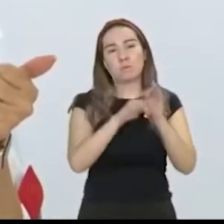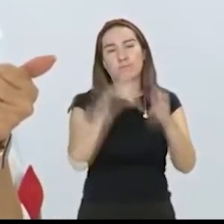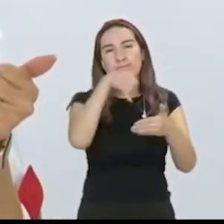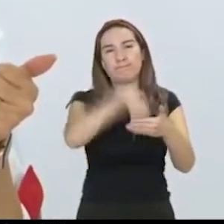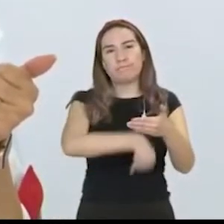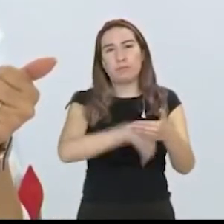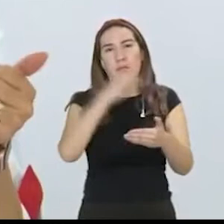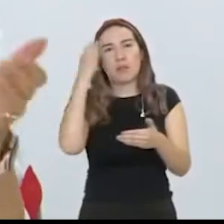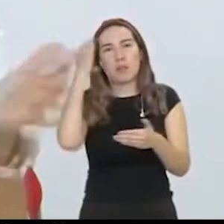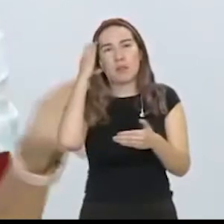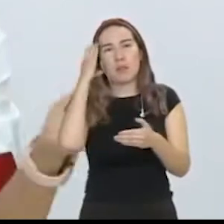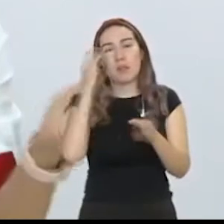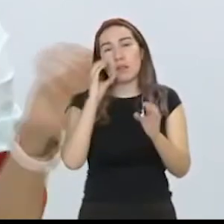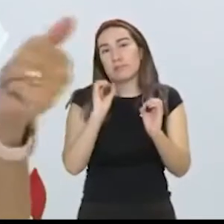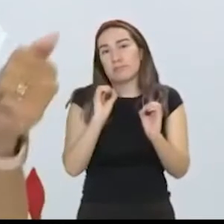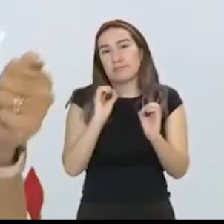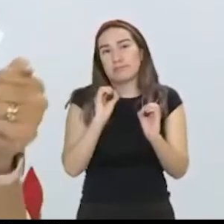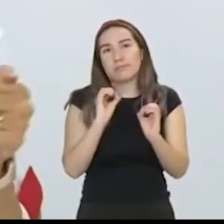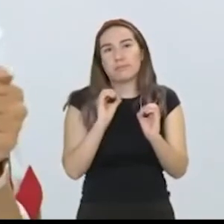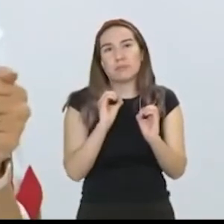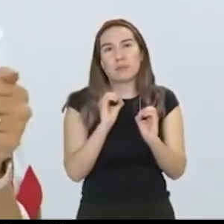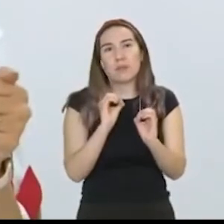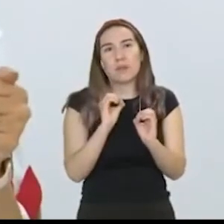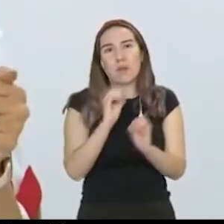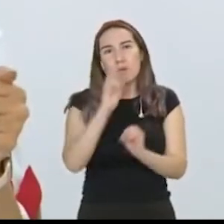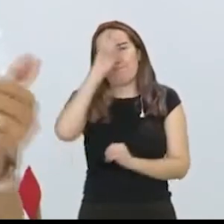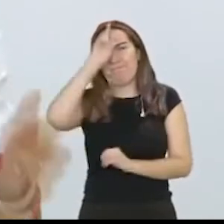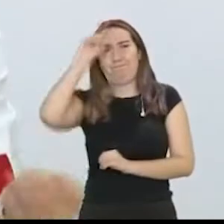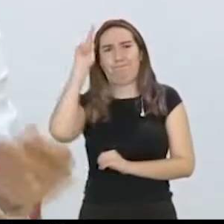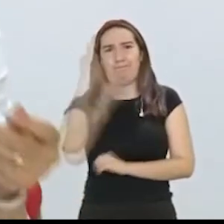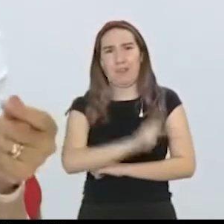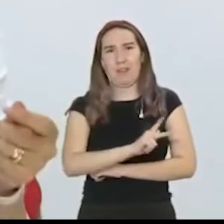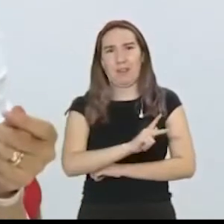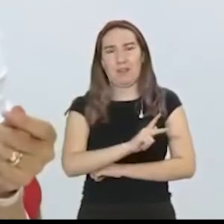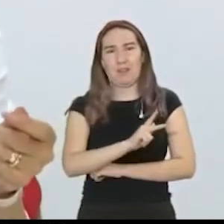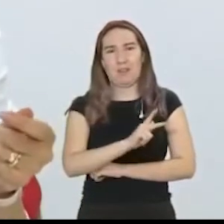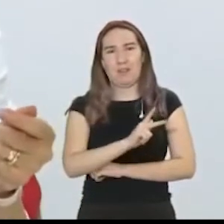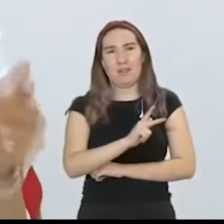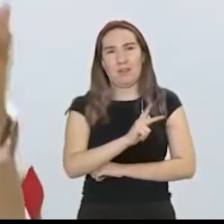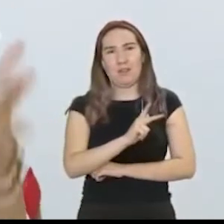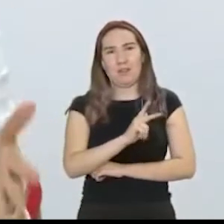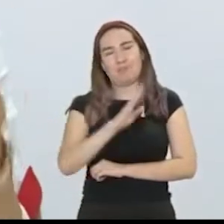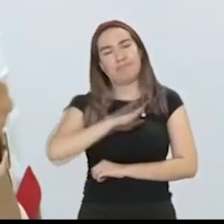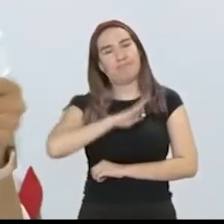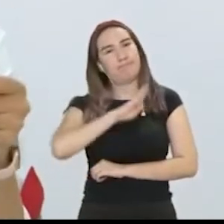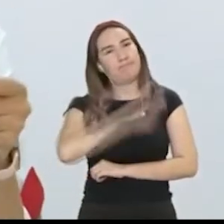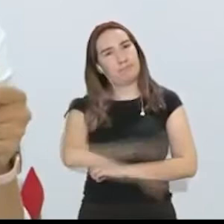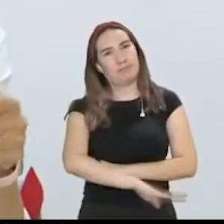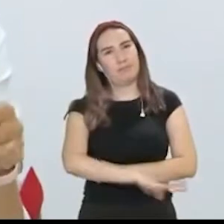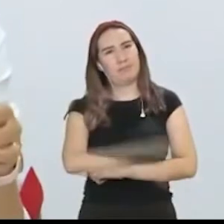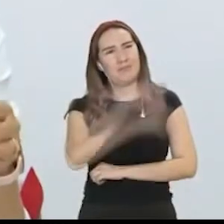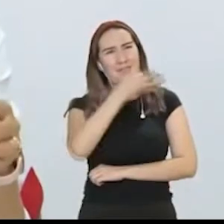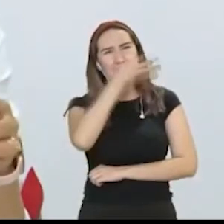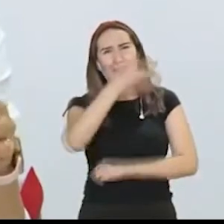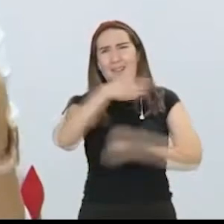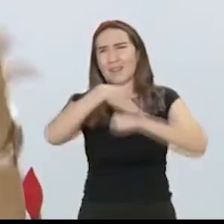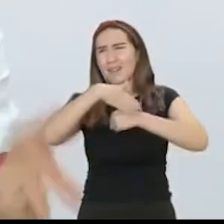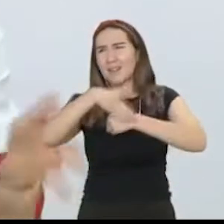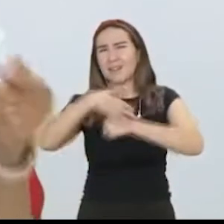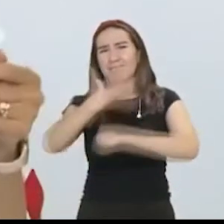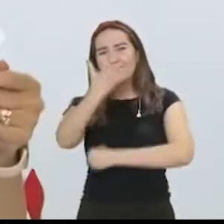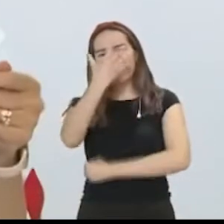o en el peor de los casos, pues un ataúd. Entonces es un llamado muy serio para los jóvenes,